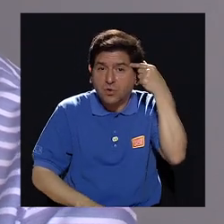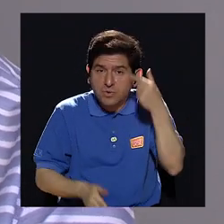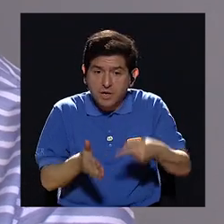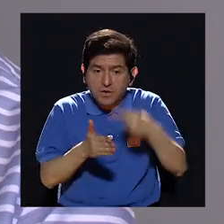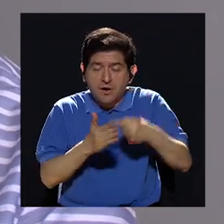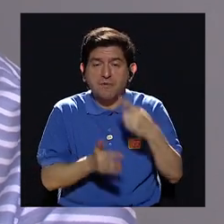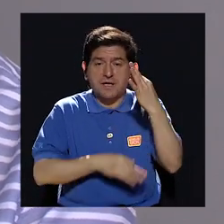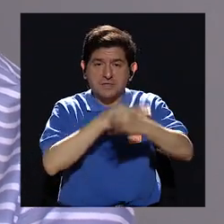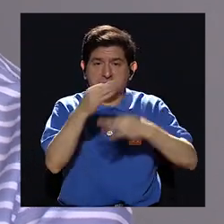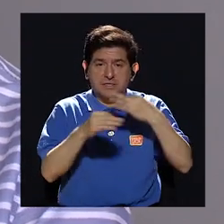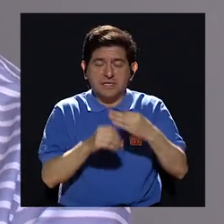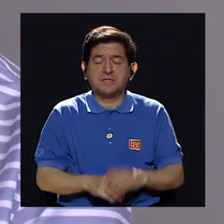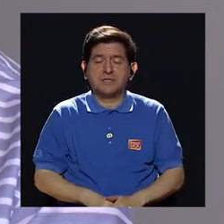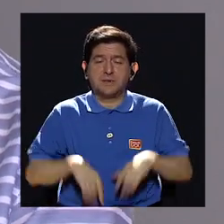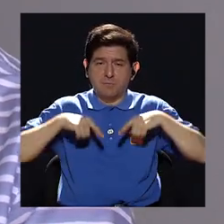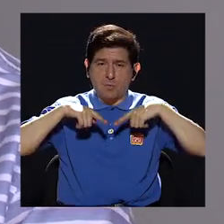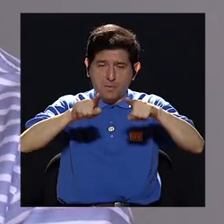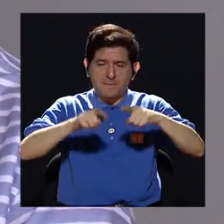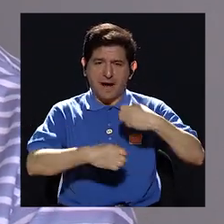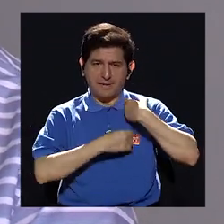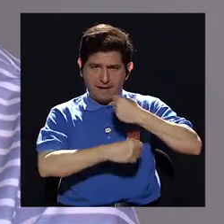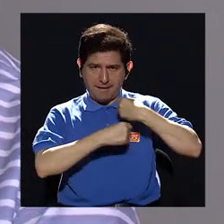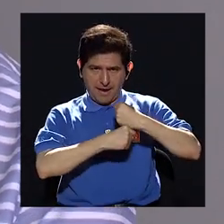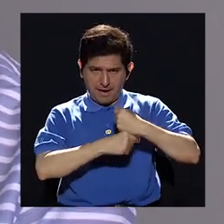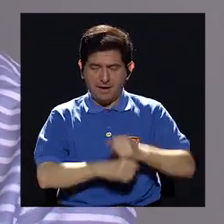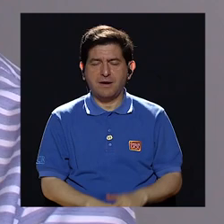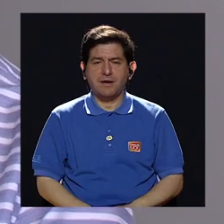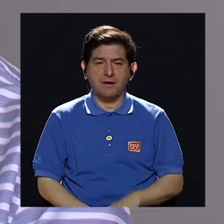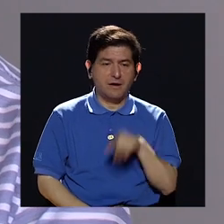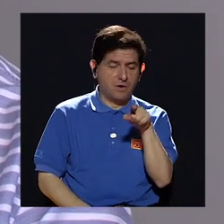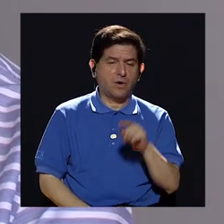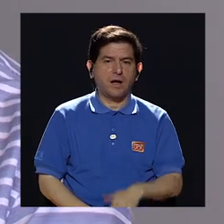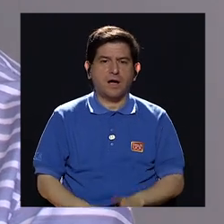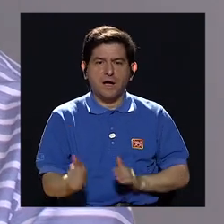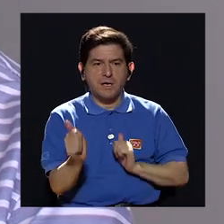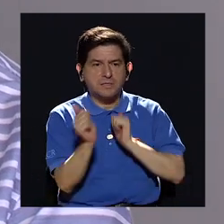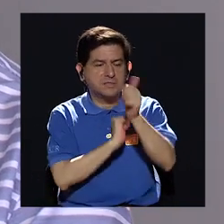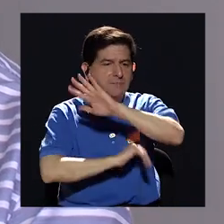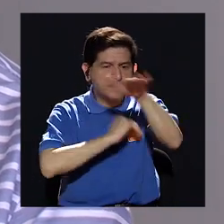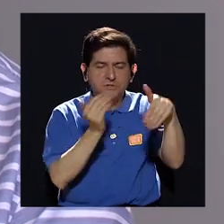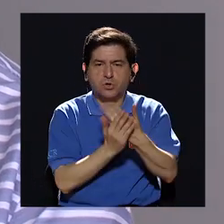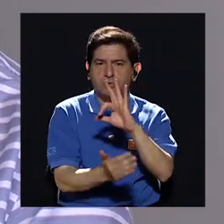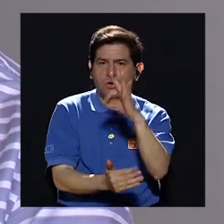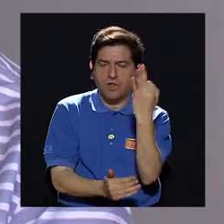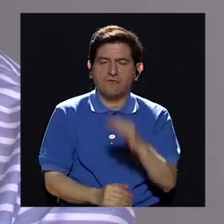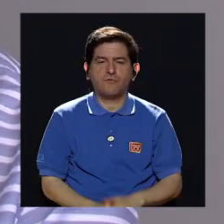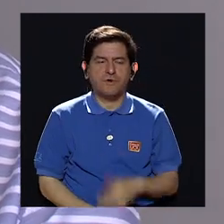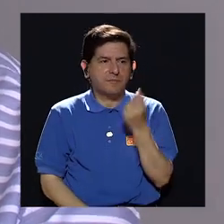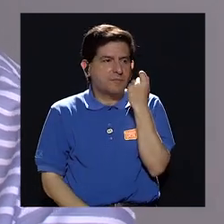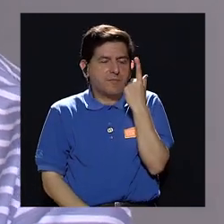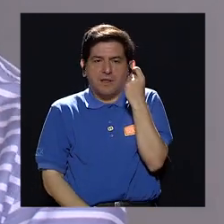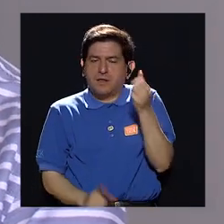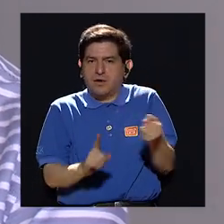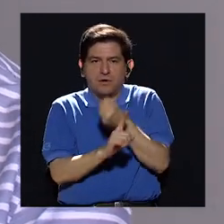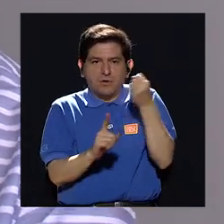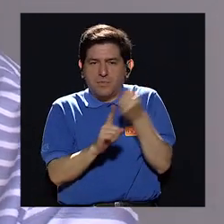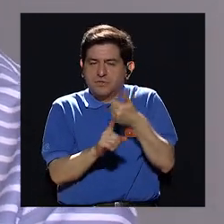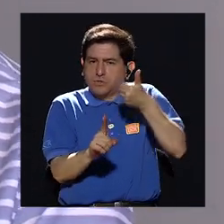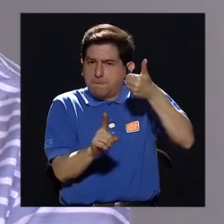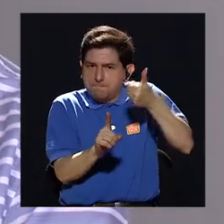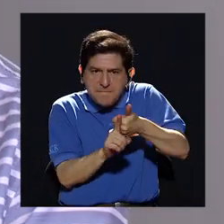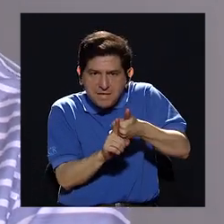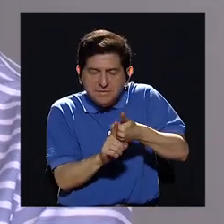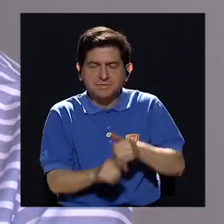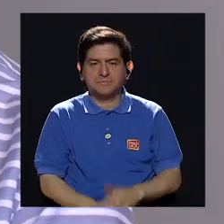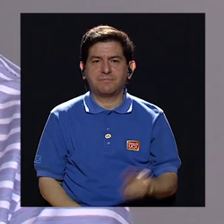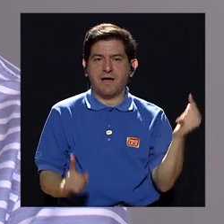a veces paramilitar, que excedieron todas las formas de interpretación de la violencia misma,